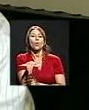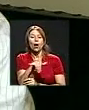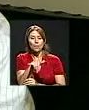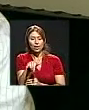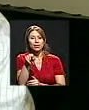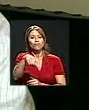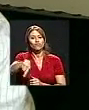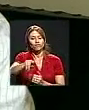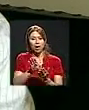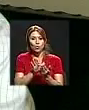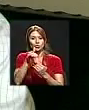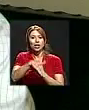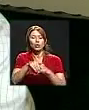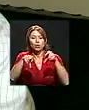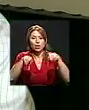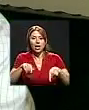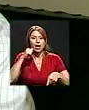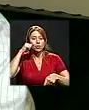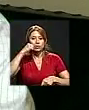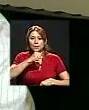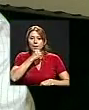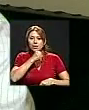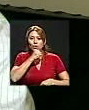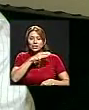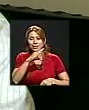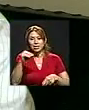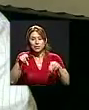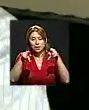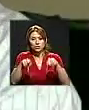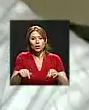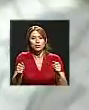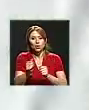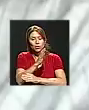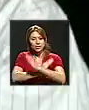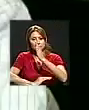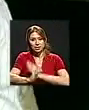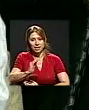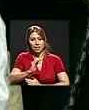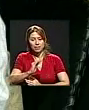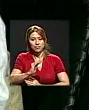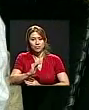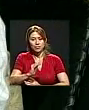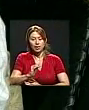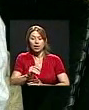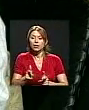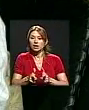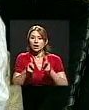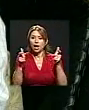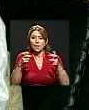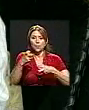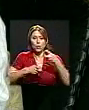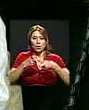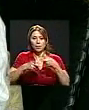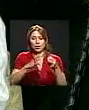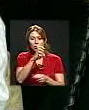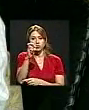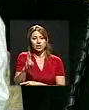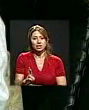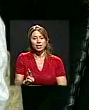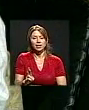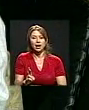de los adultos mayores y de las personas con discapacidad. El gran problema de Costa Rica